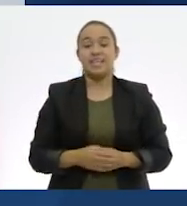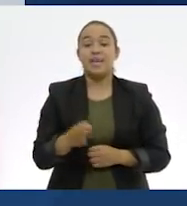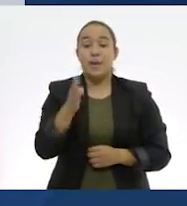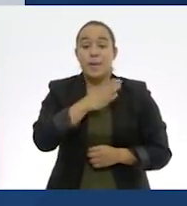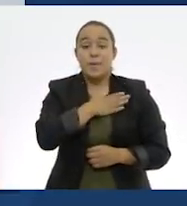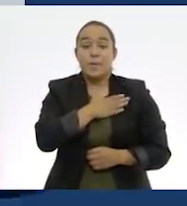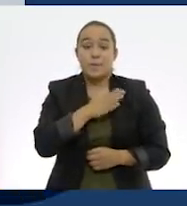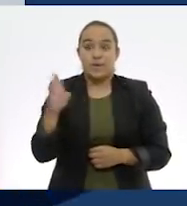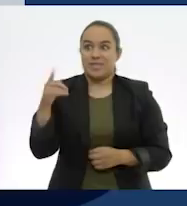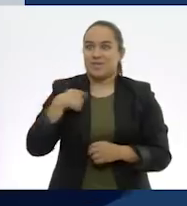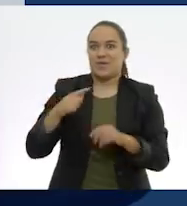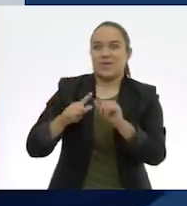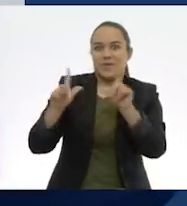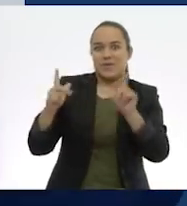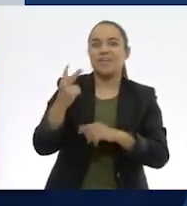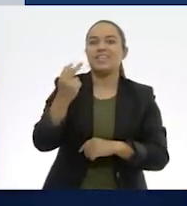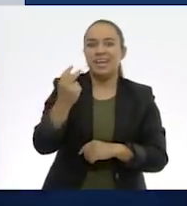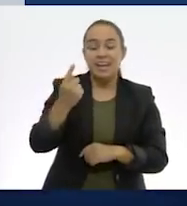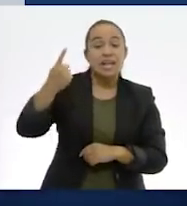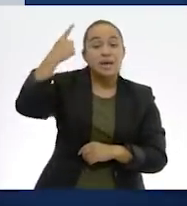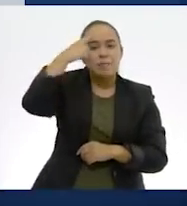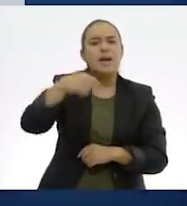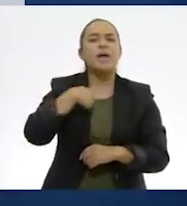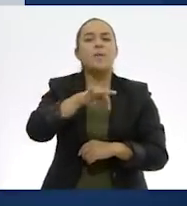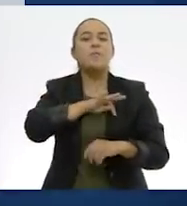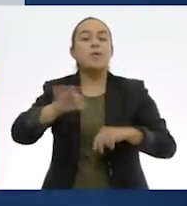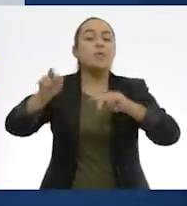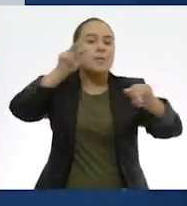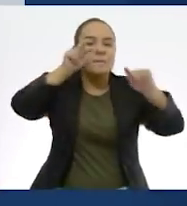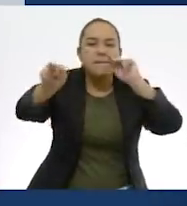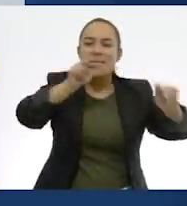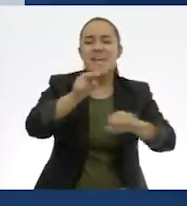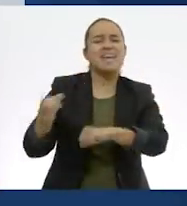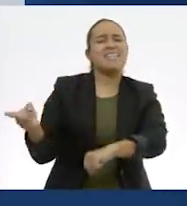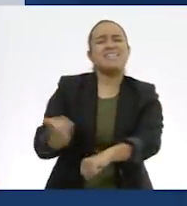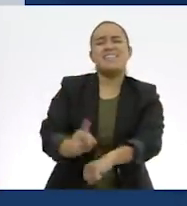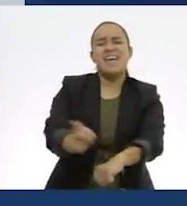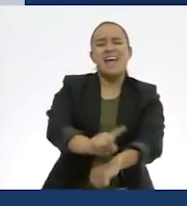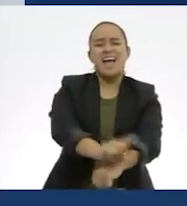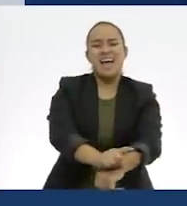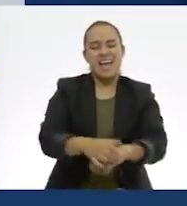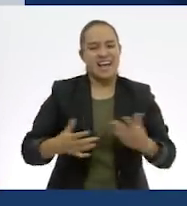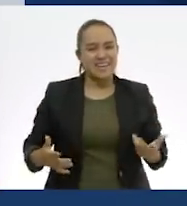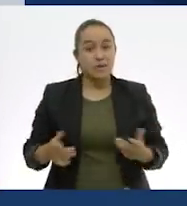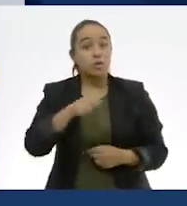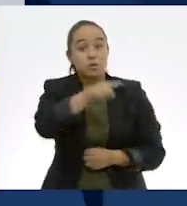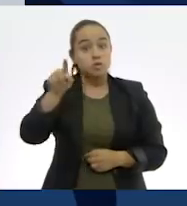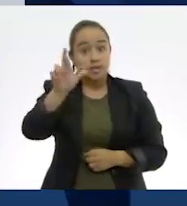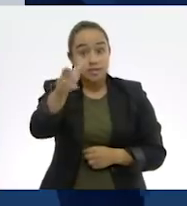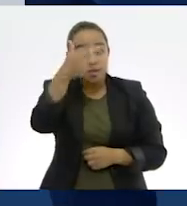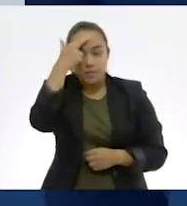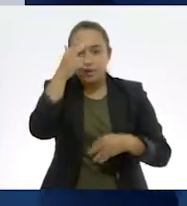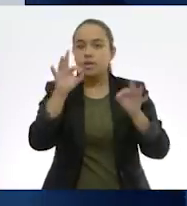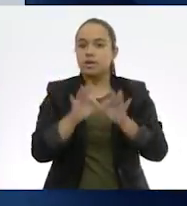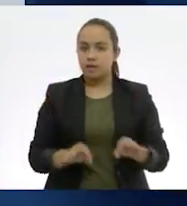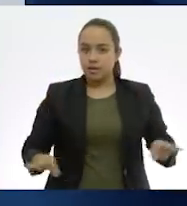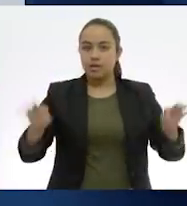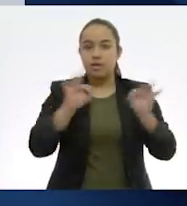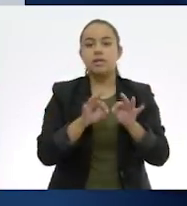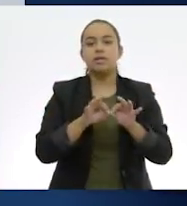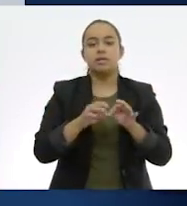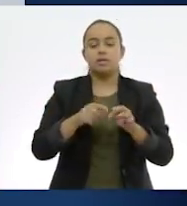bueno que salgo en la tele! Así los puedo ver todos los días. Recuerden que es importante